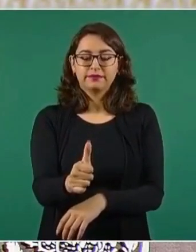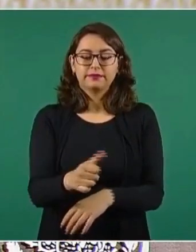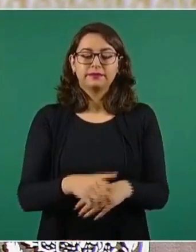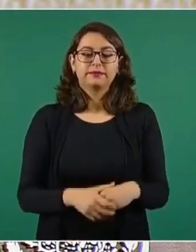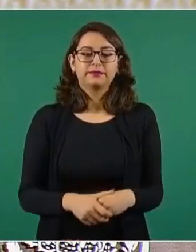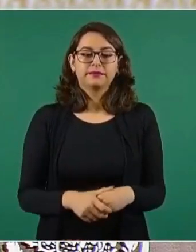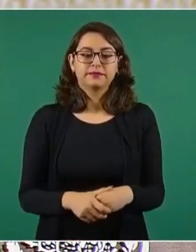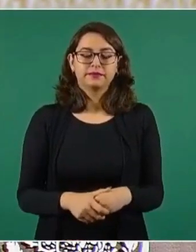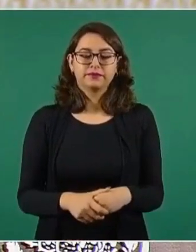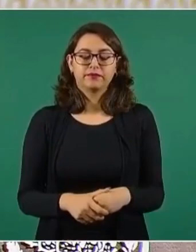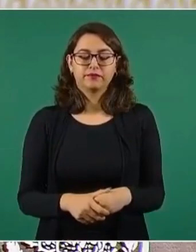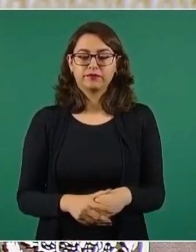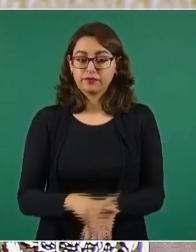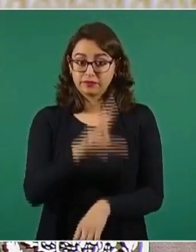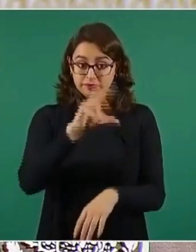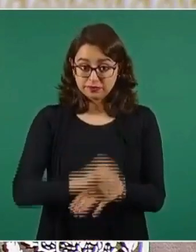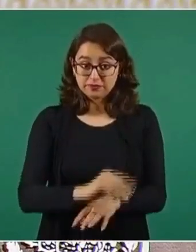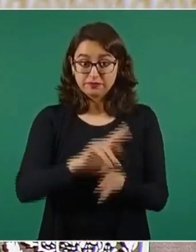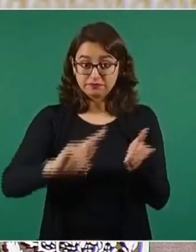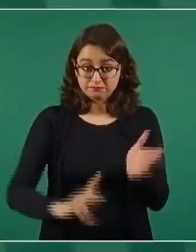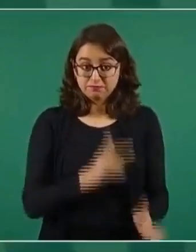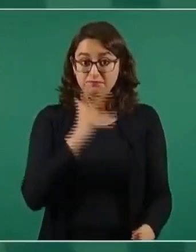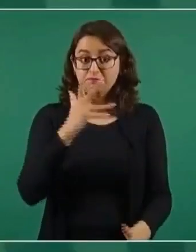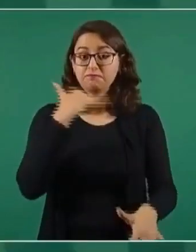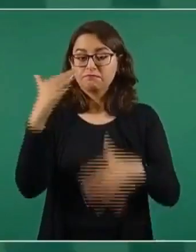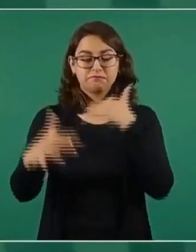No se permite a nadie.